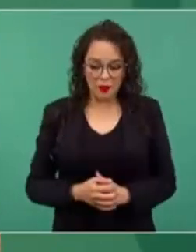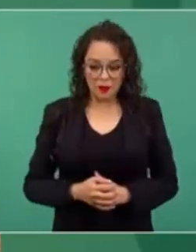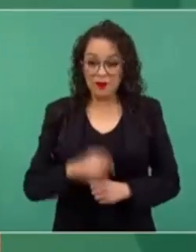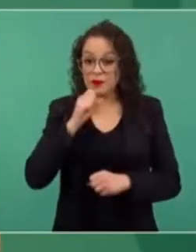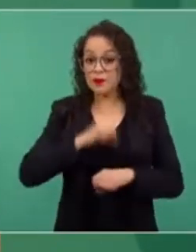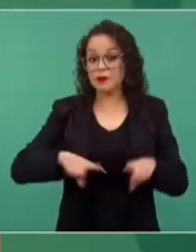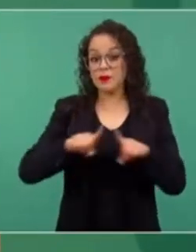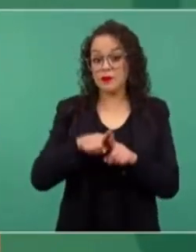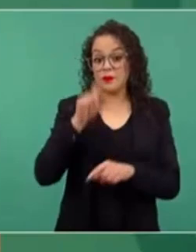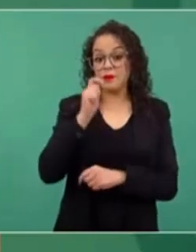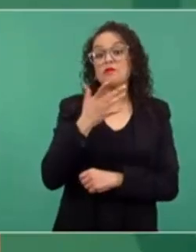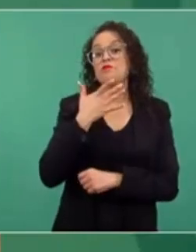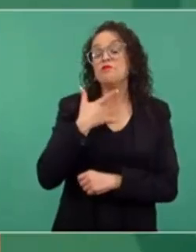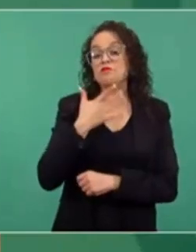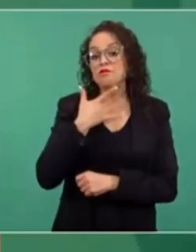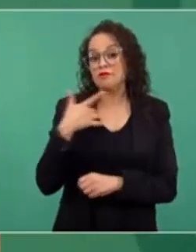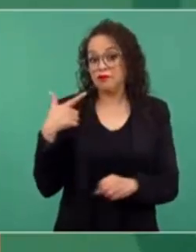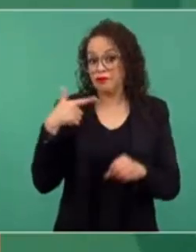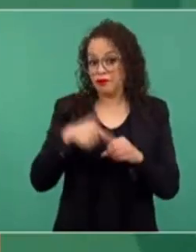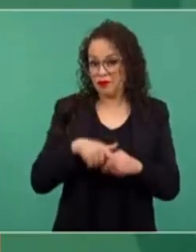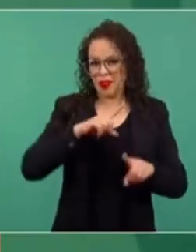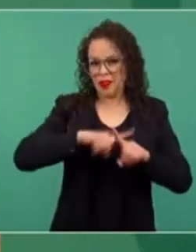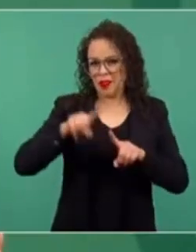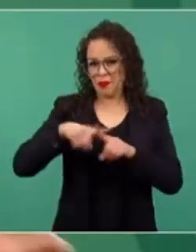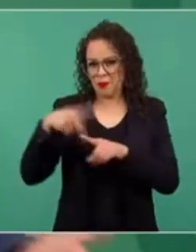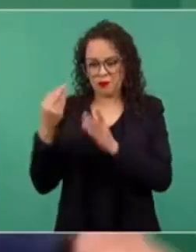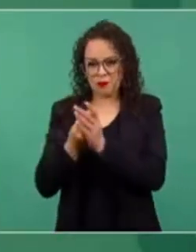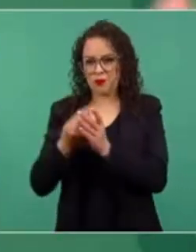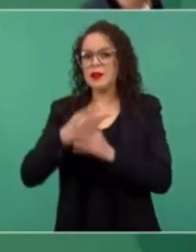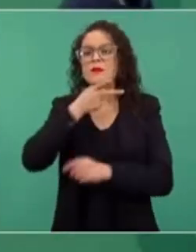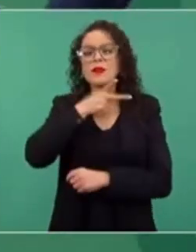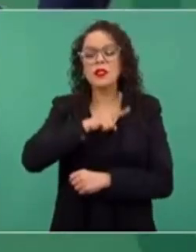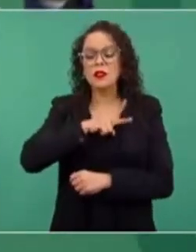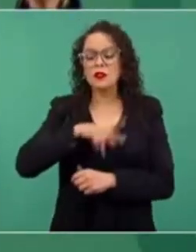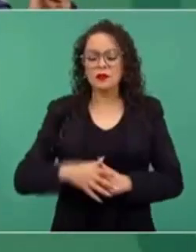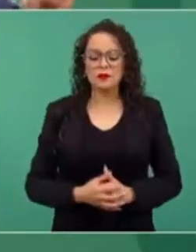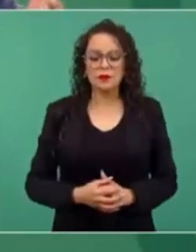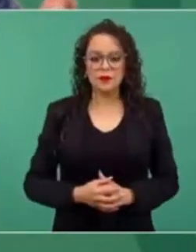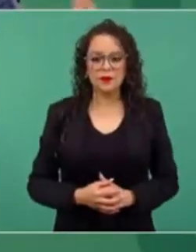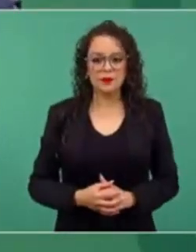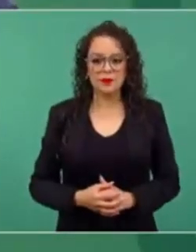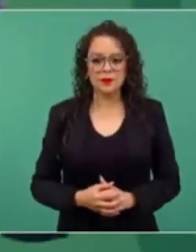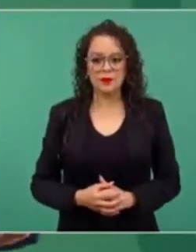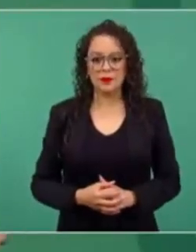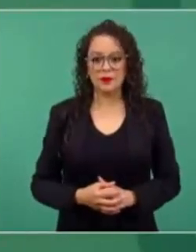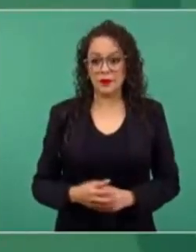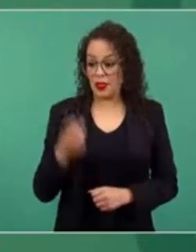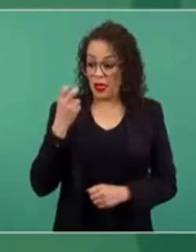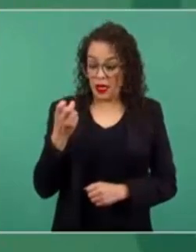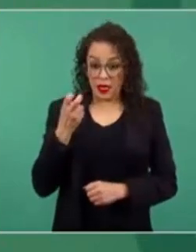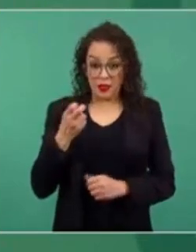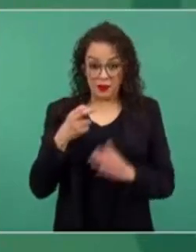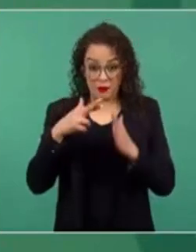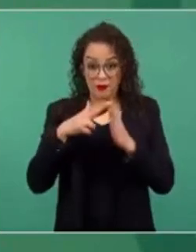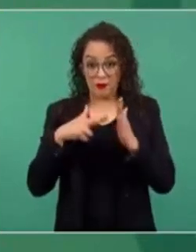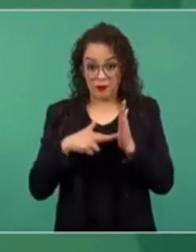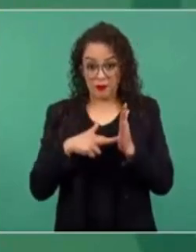incluso para aprobar esa reforma energética,